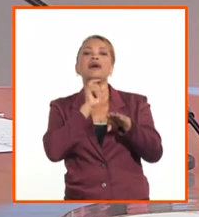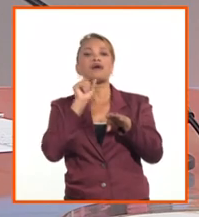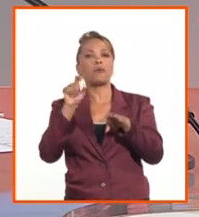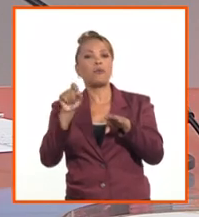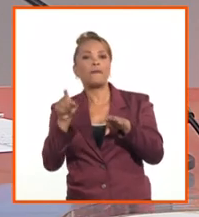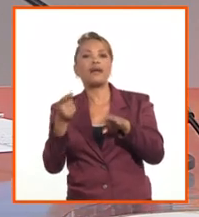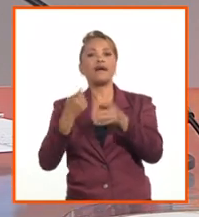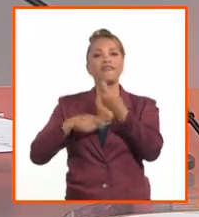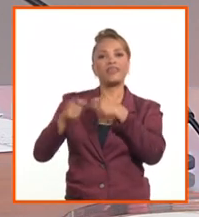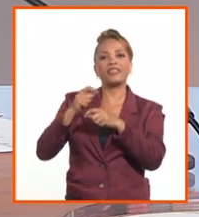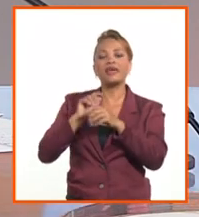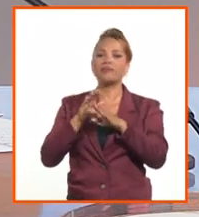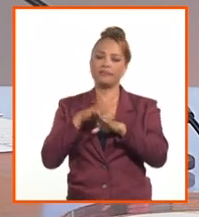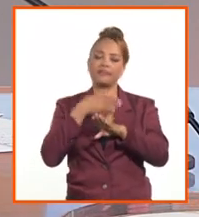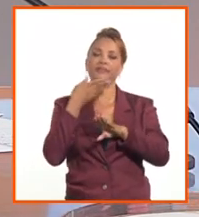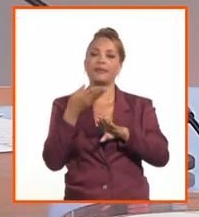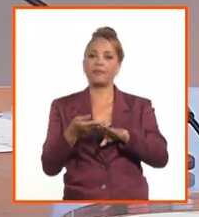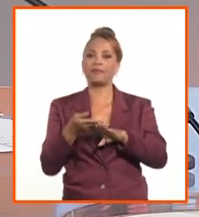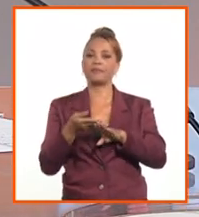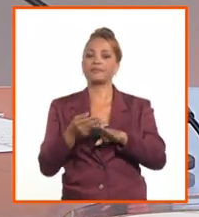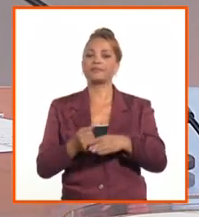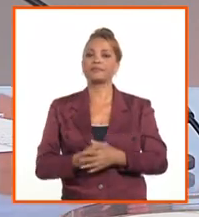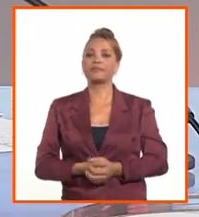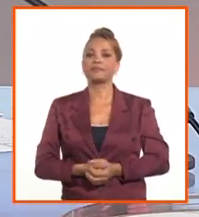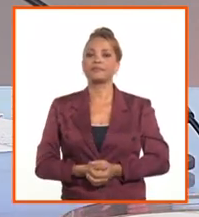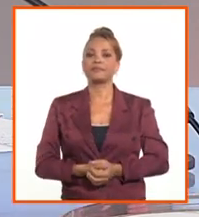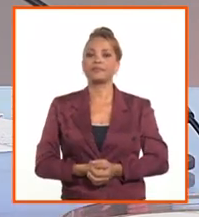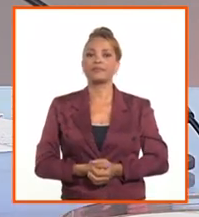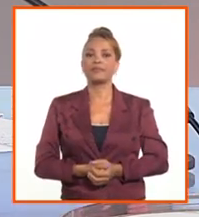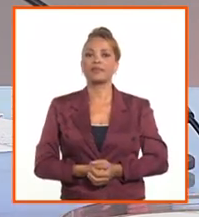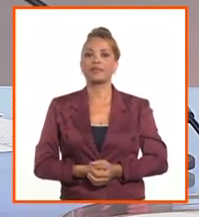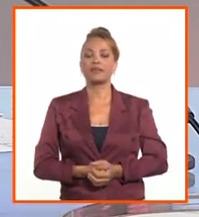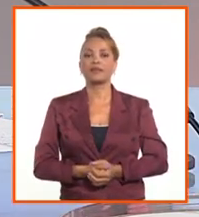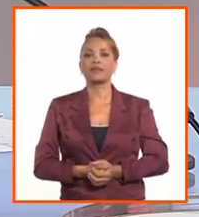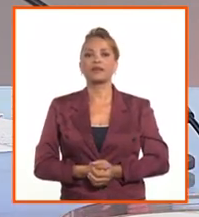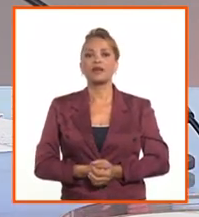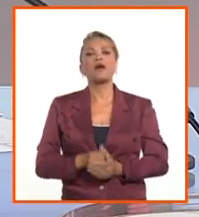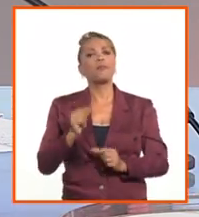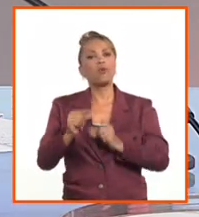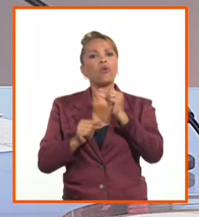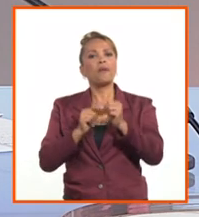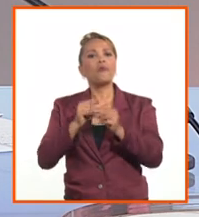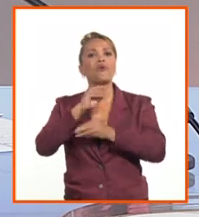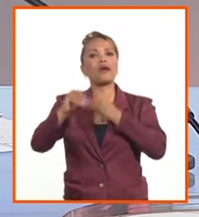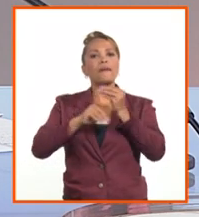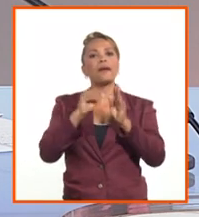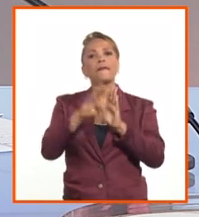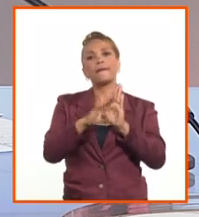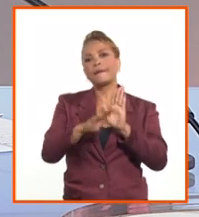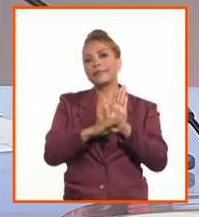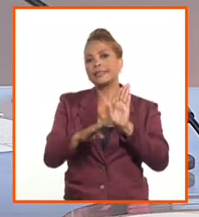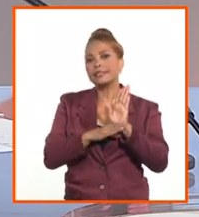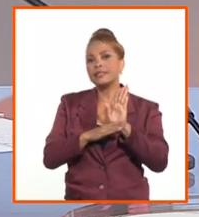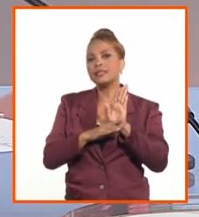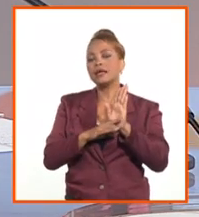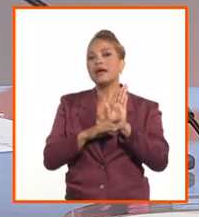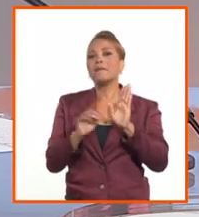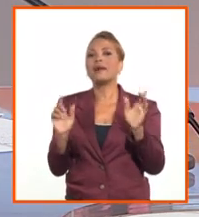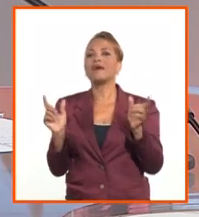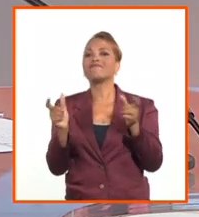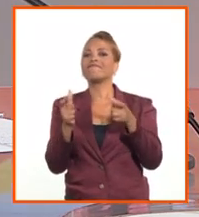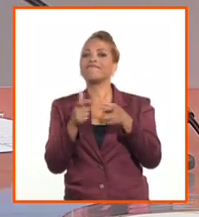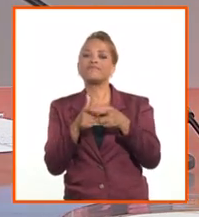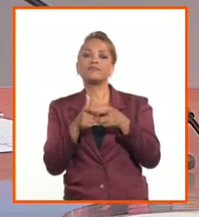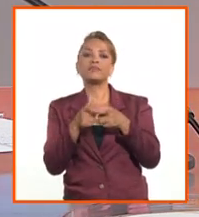Y también eso implica que va a haber que ir tomando medidas para, entonces, ir disminuyendo las